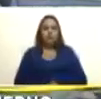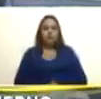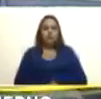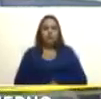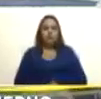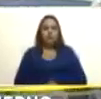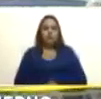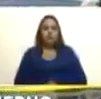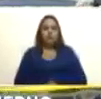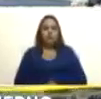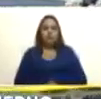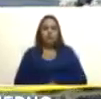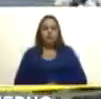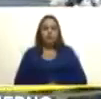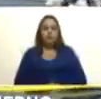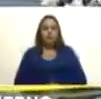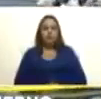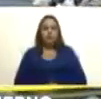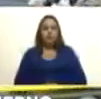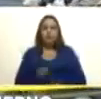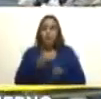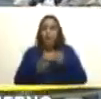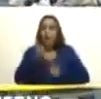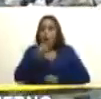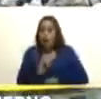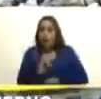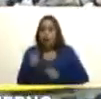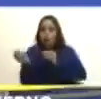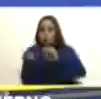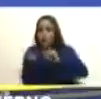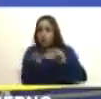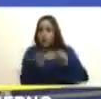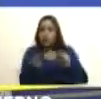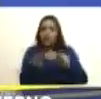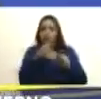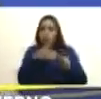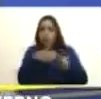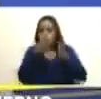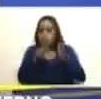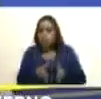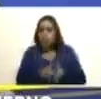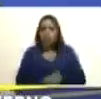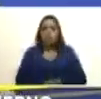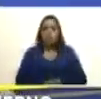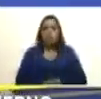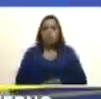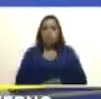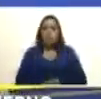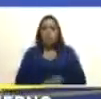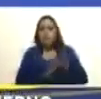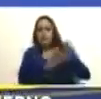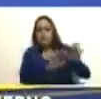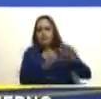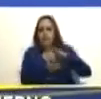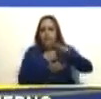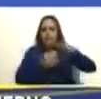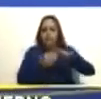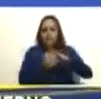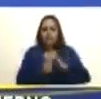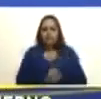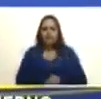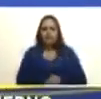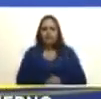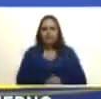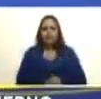por algo fue la posición eso lo debatimos el carácter de esos organismos y además que